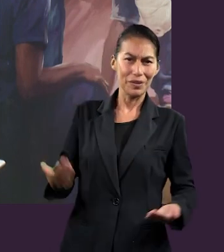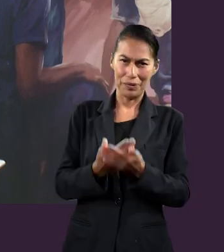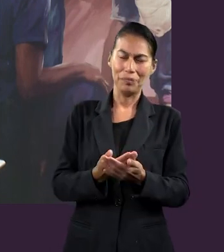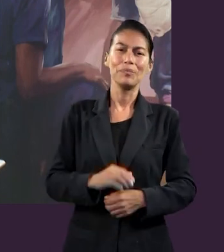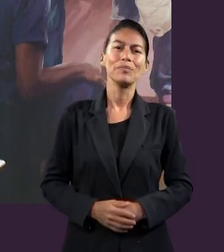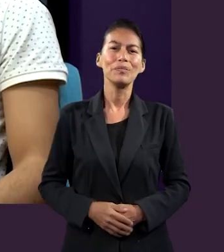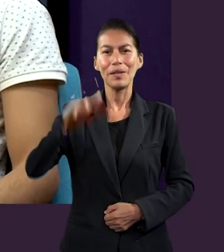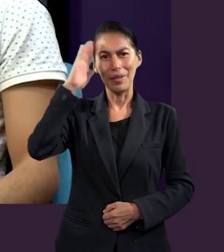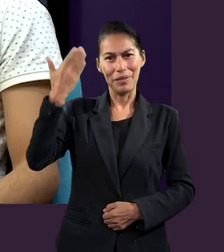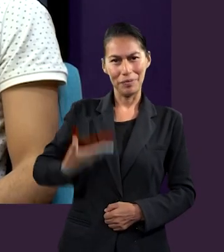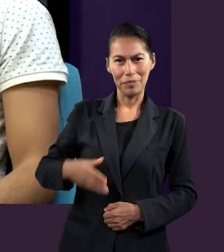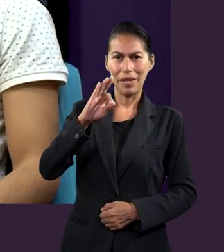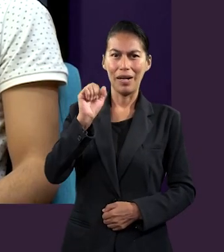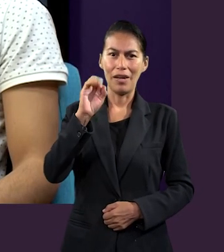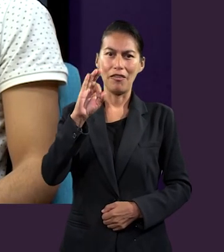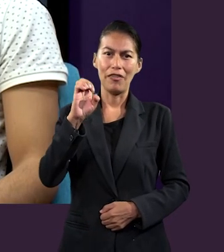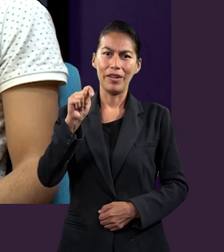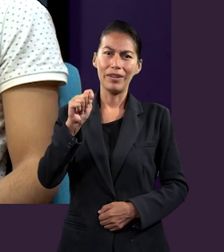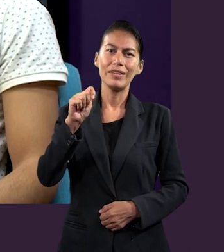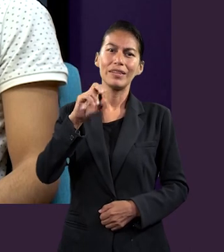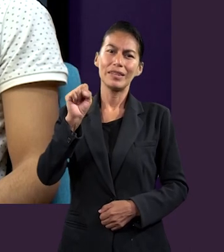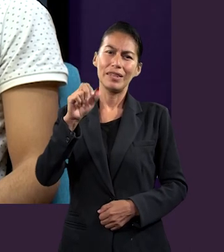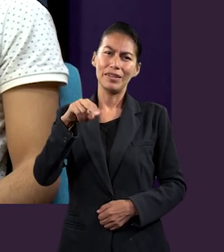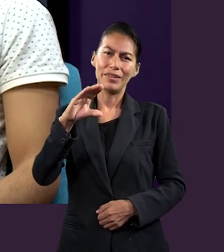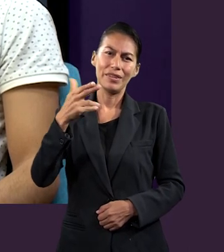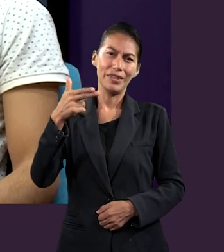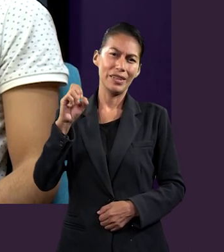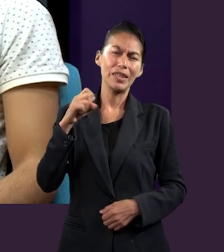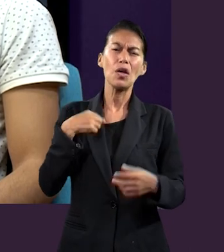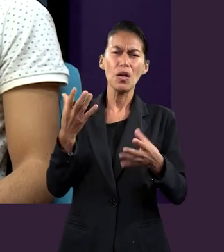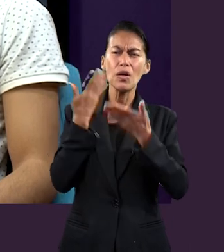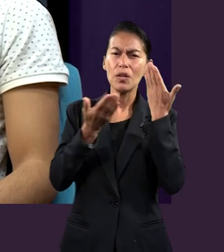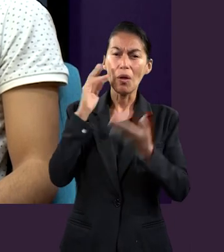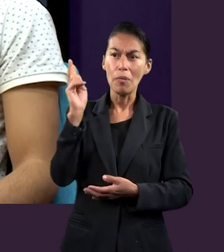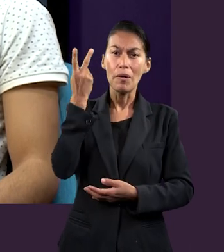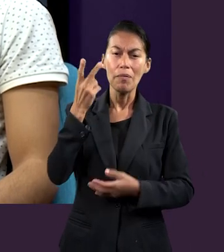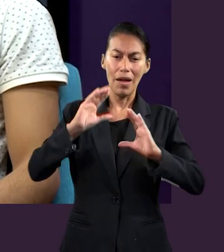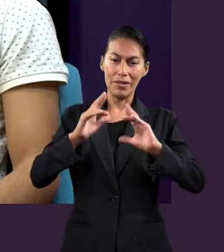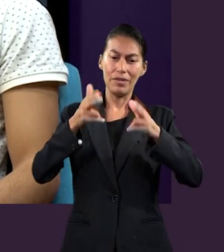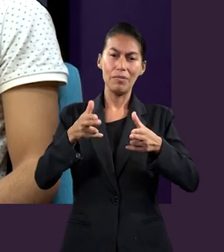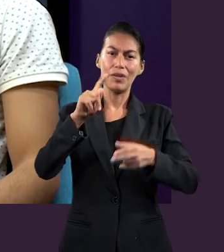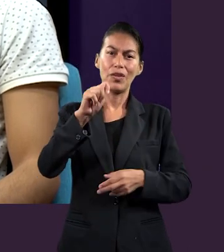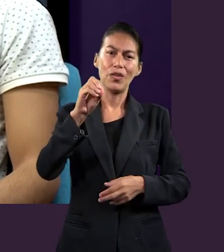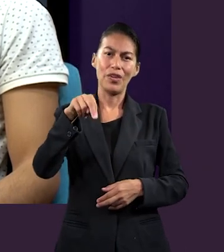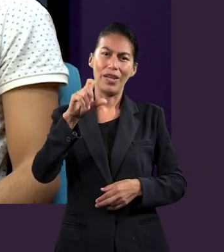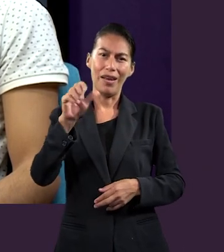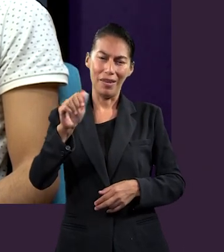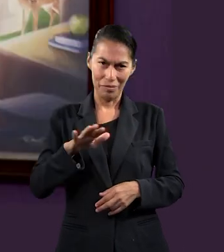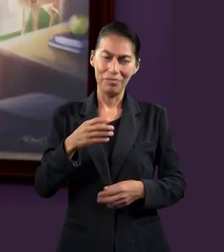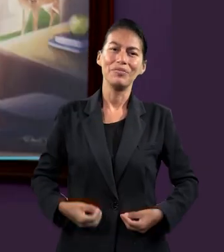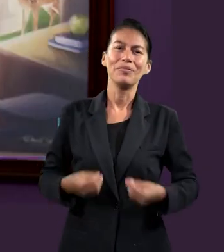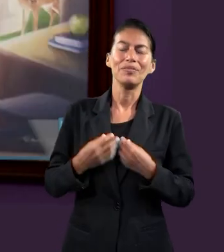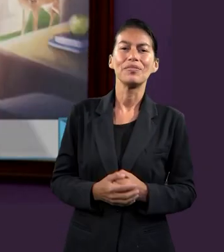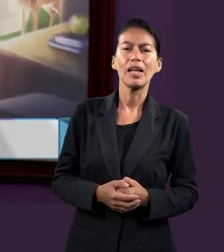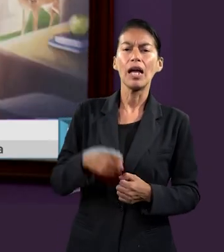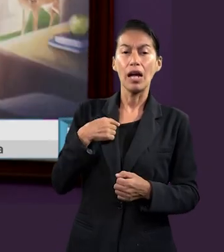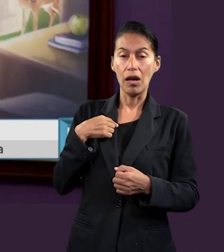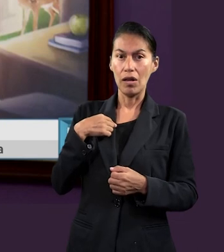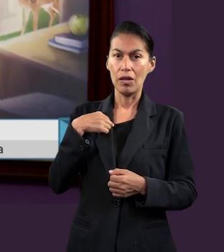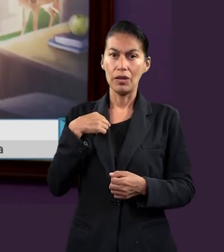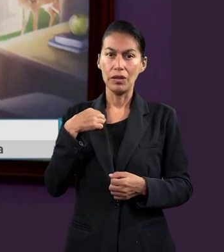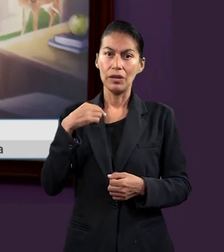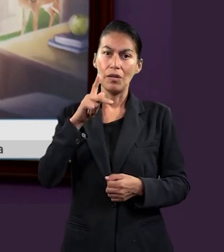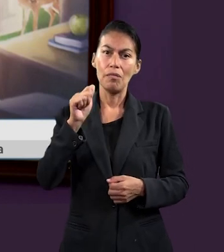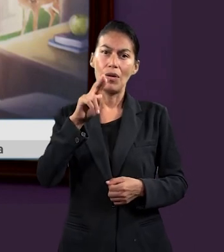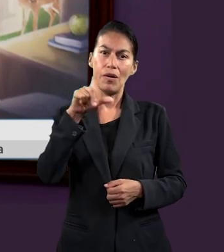Veracruz. Hola, mi nombre es Jafet Sánchez, yo estudio el bachillerato, yo soy originario de Tonalacha, en paz. Me llamo